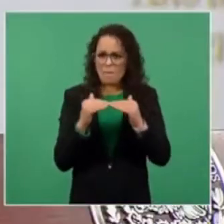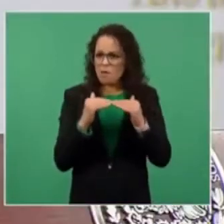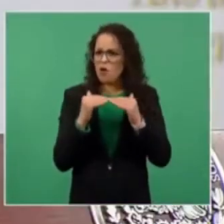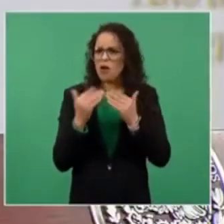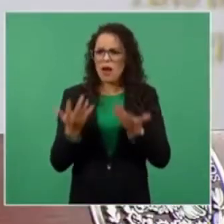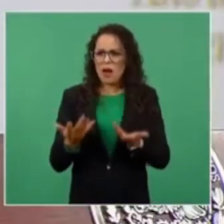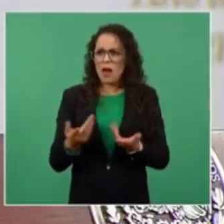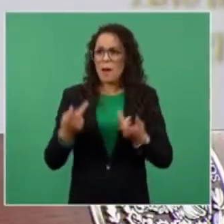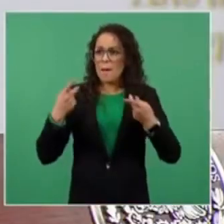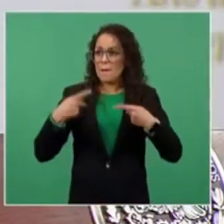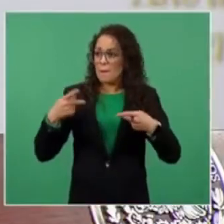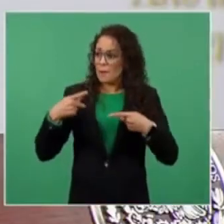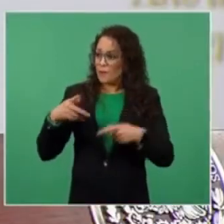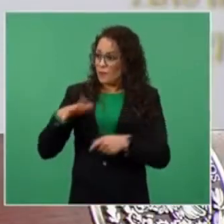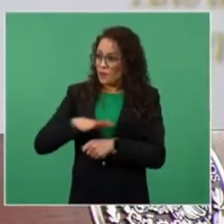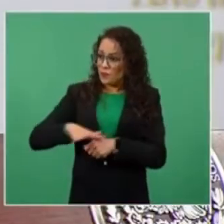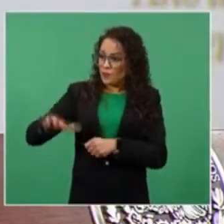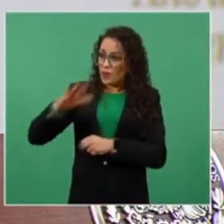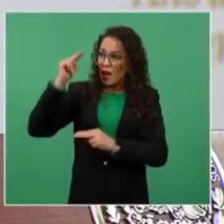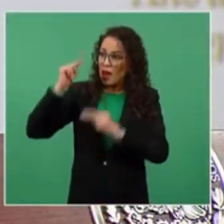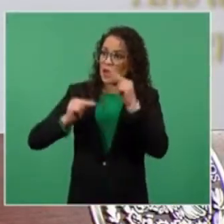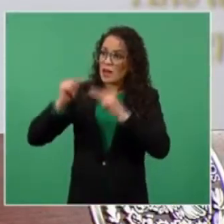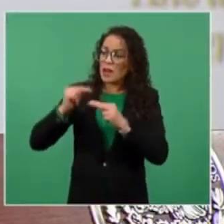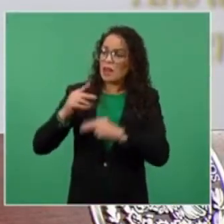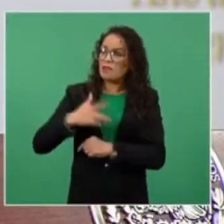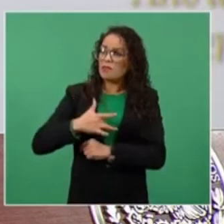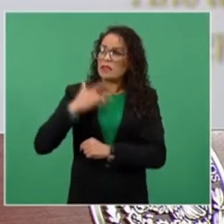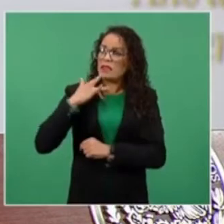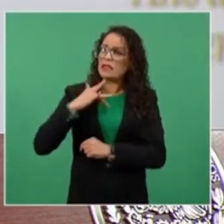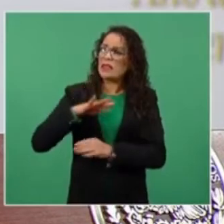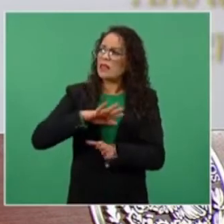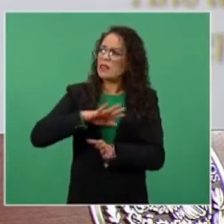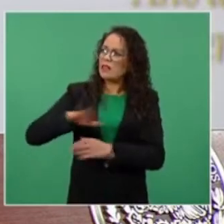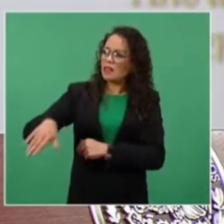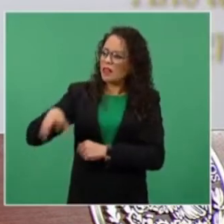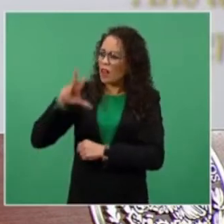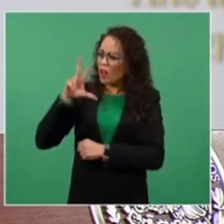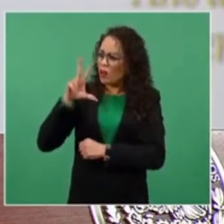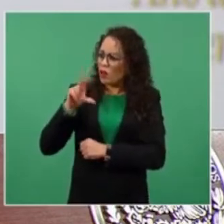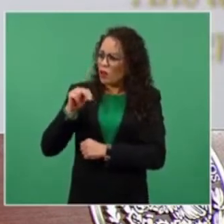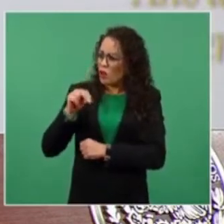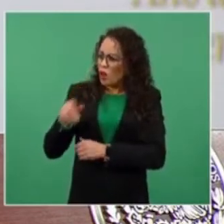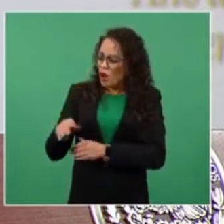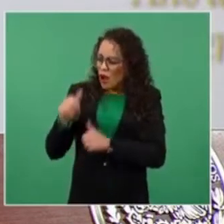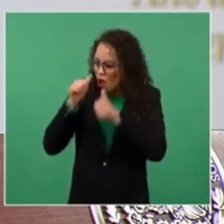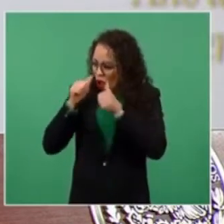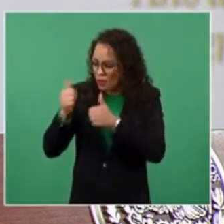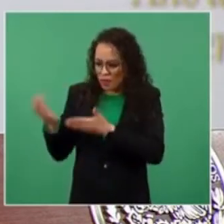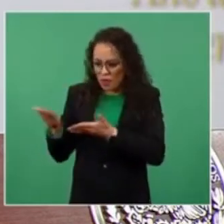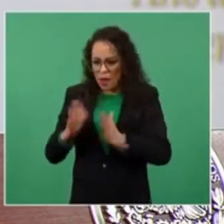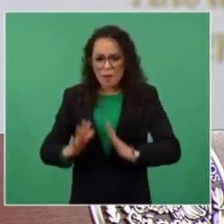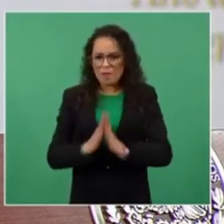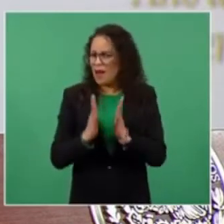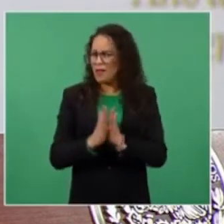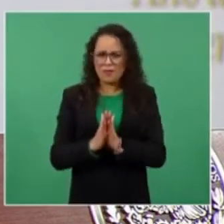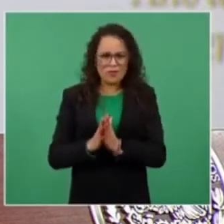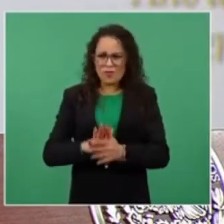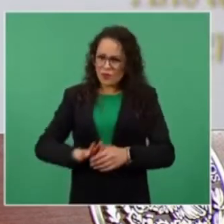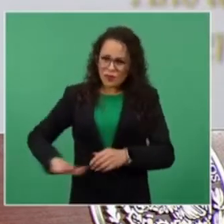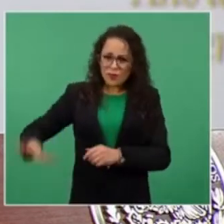ningún nivel de la escala y que el pueblo siempre tenga las riendas del poder en sus manos además de eso